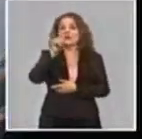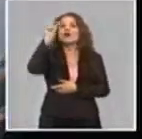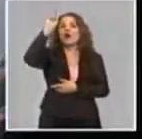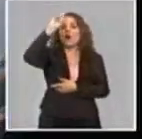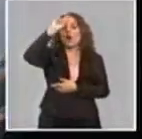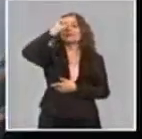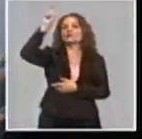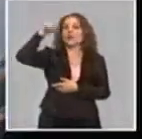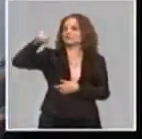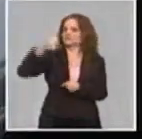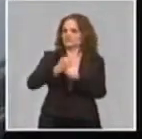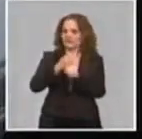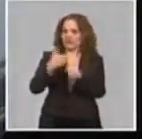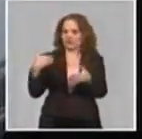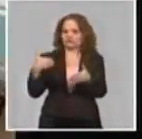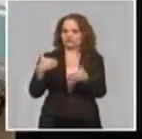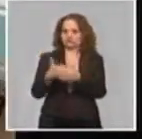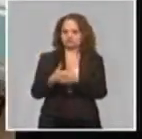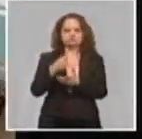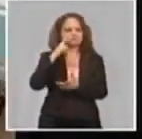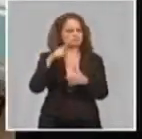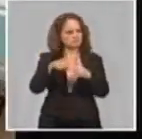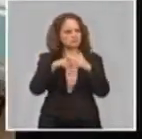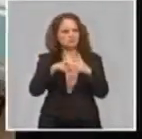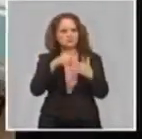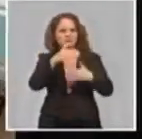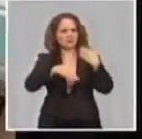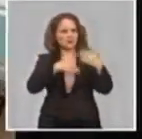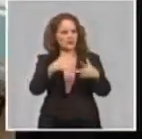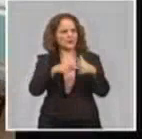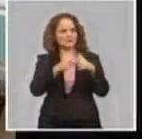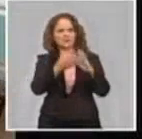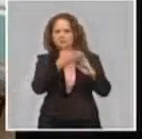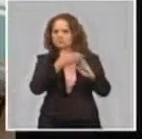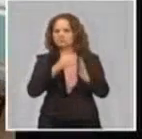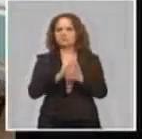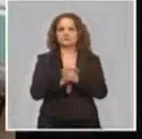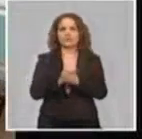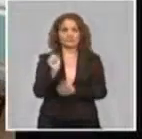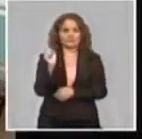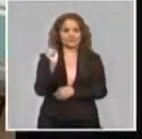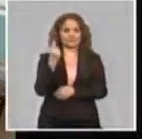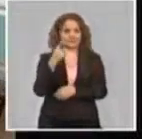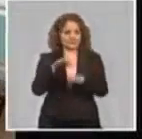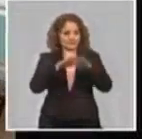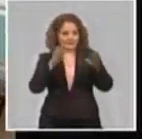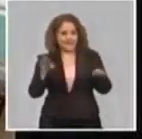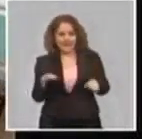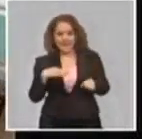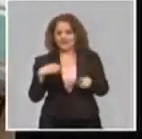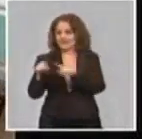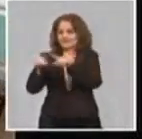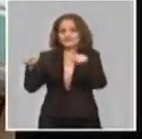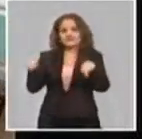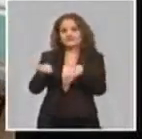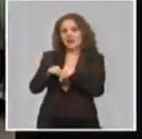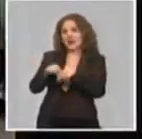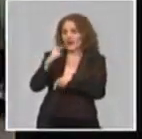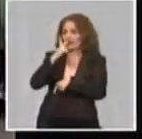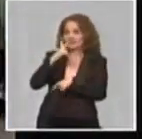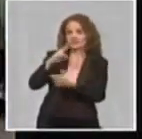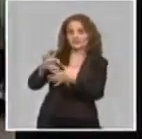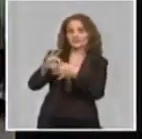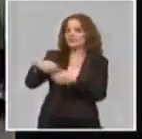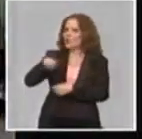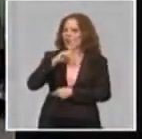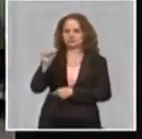estamos accionando y buscándole solución a los problemas. Pero no hemos trabajado solo en las cámaras ni en las salas de terapia necesaria, hemos trabajado también en